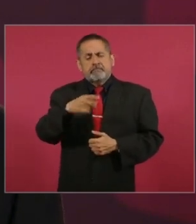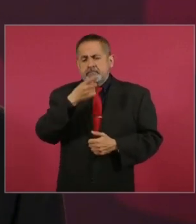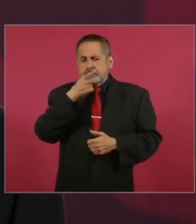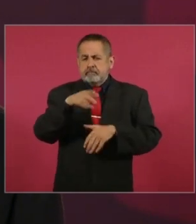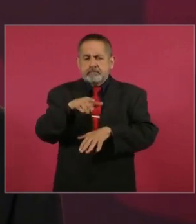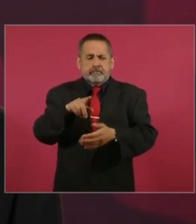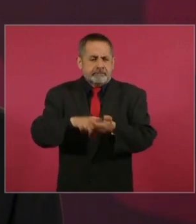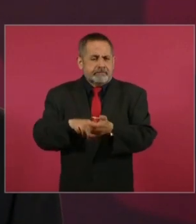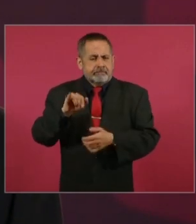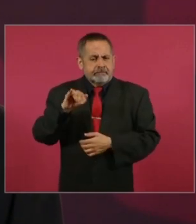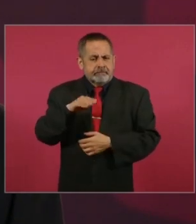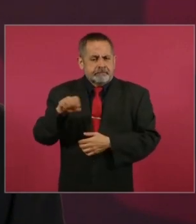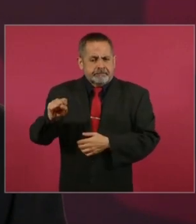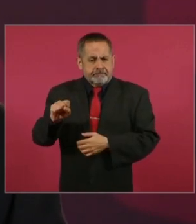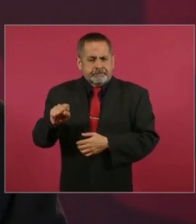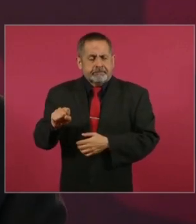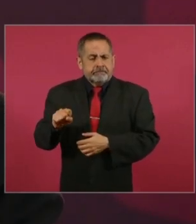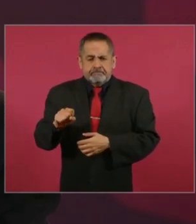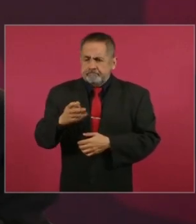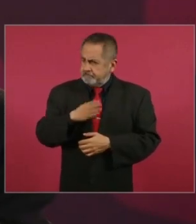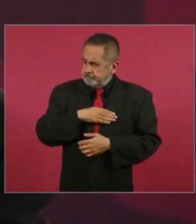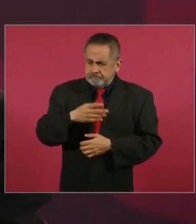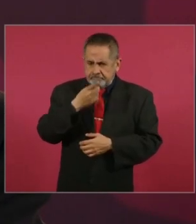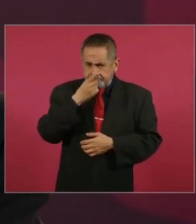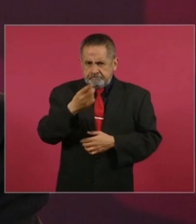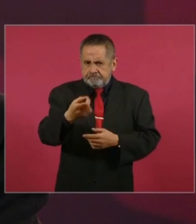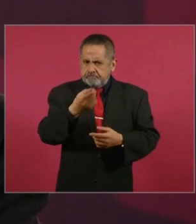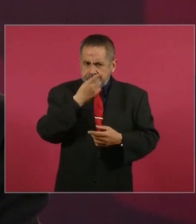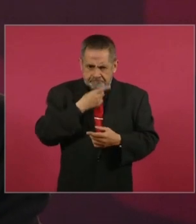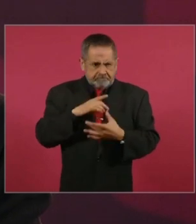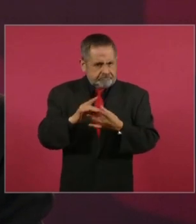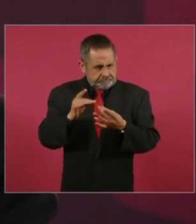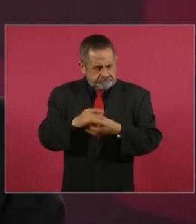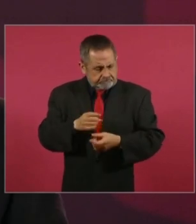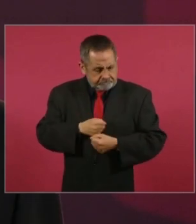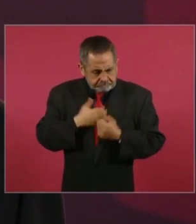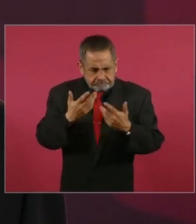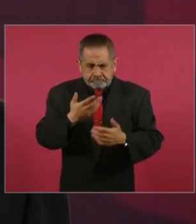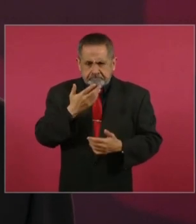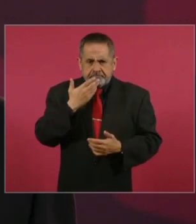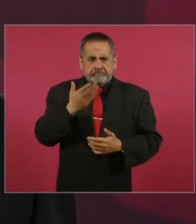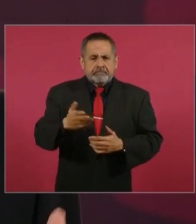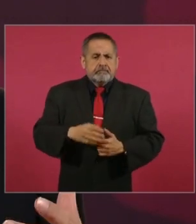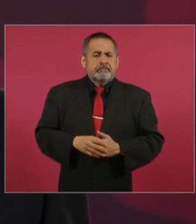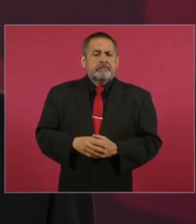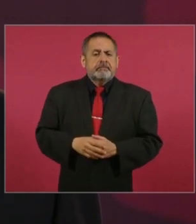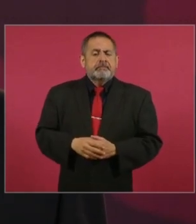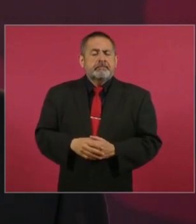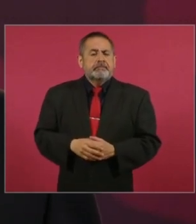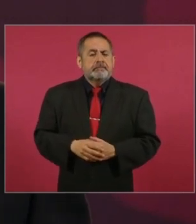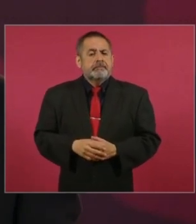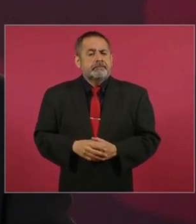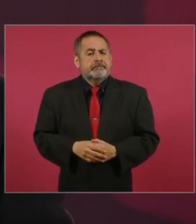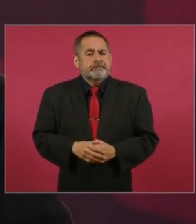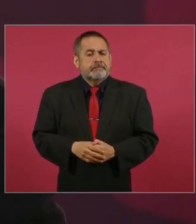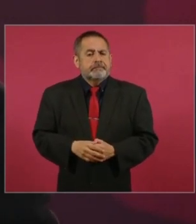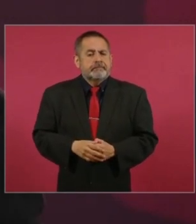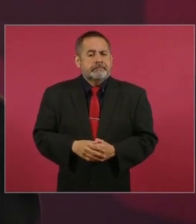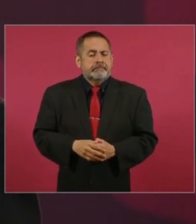qué bien que lo dices, el propósito